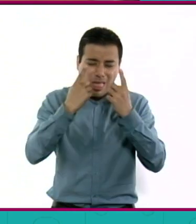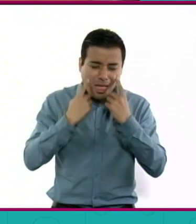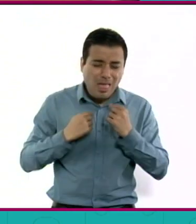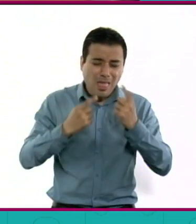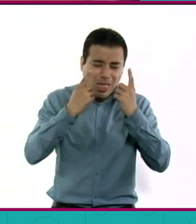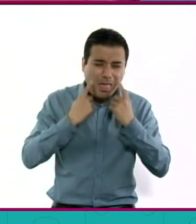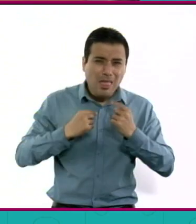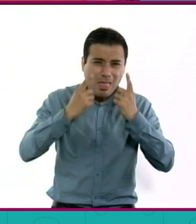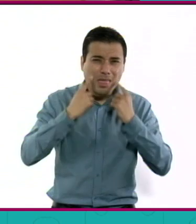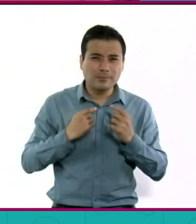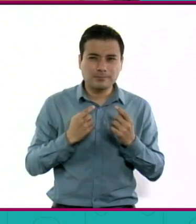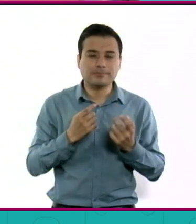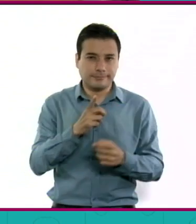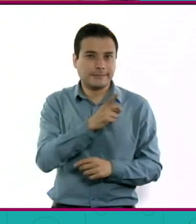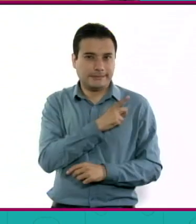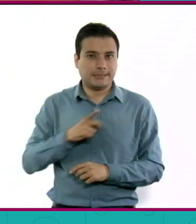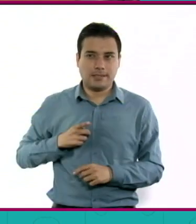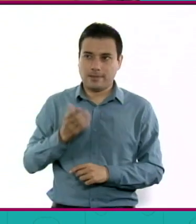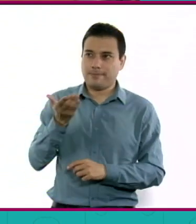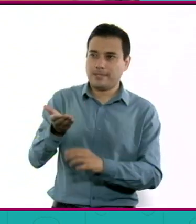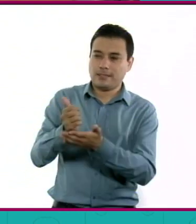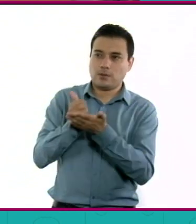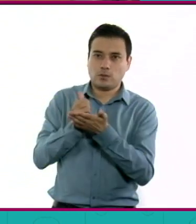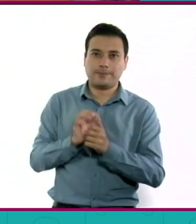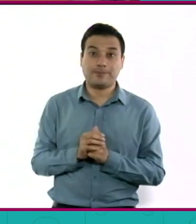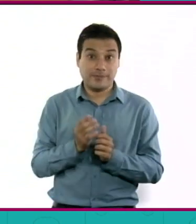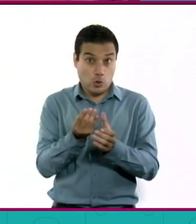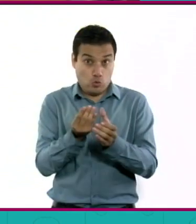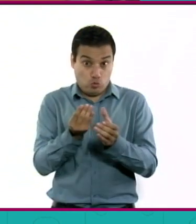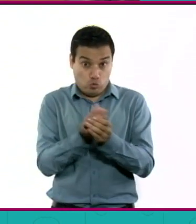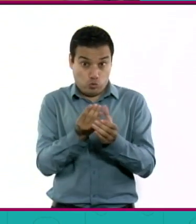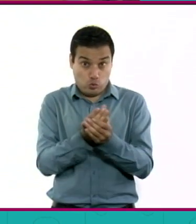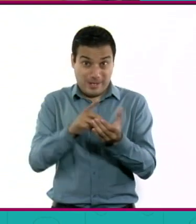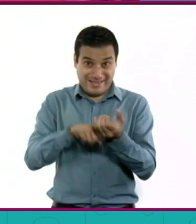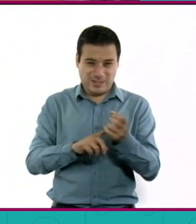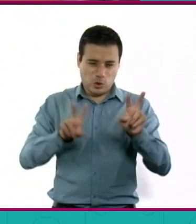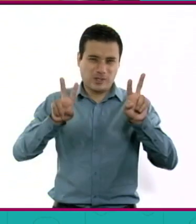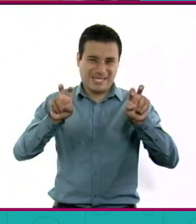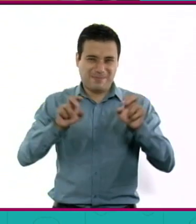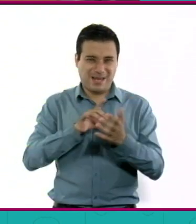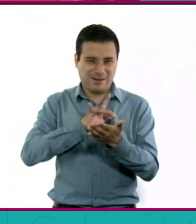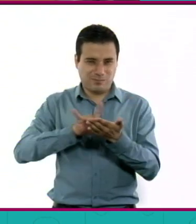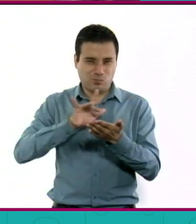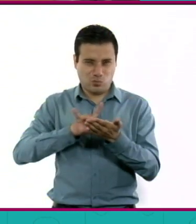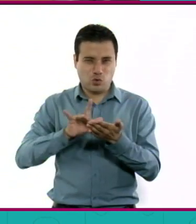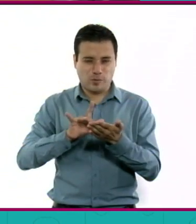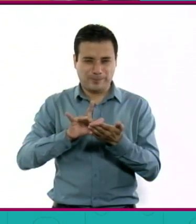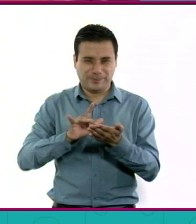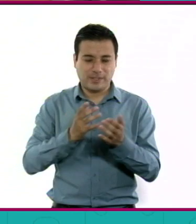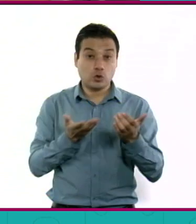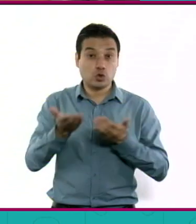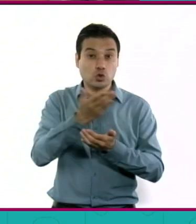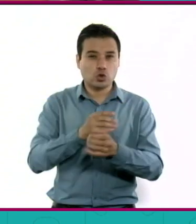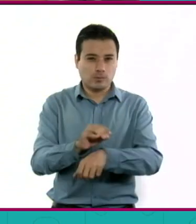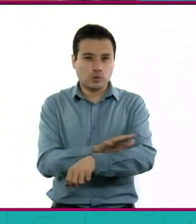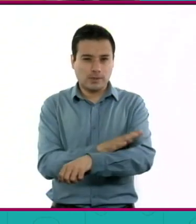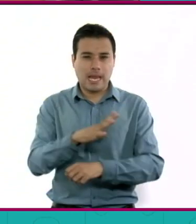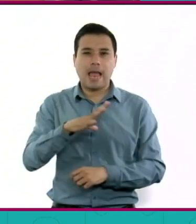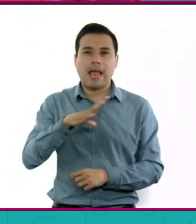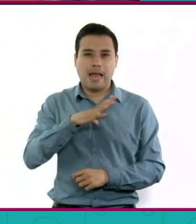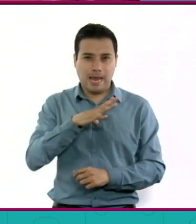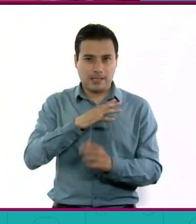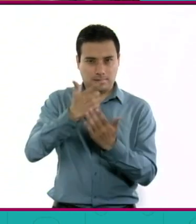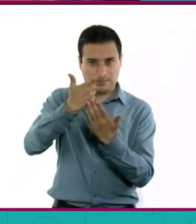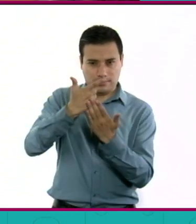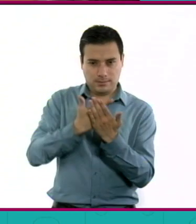en el mismo curso en la sección de apoyo socioemocional hay una lista de instituciones